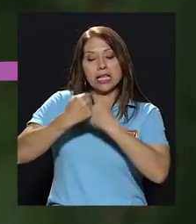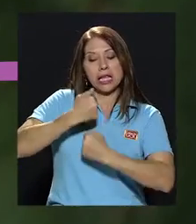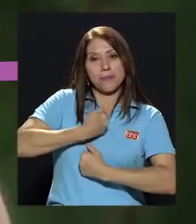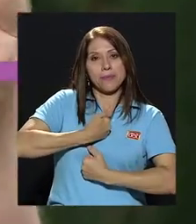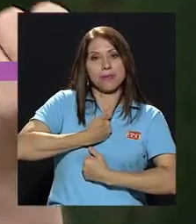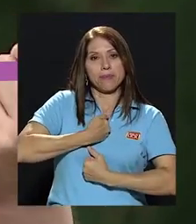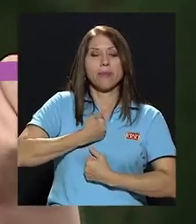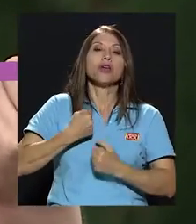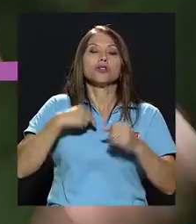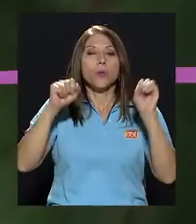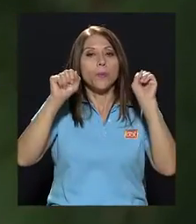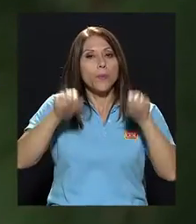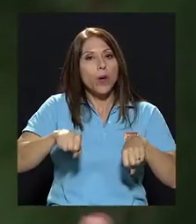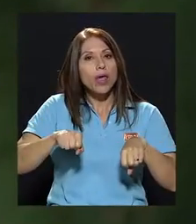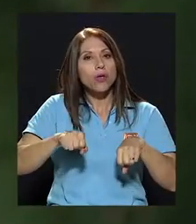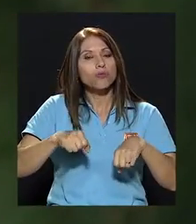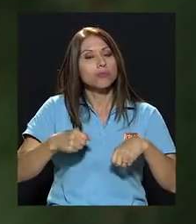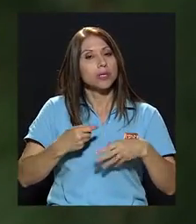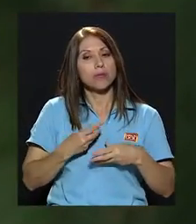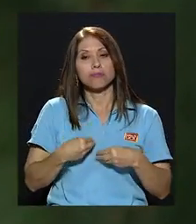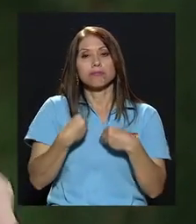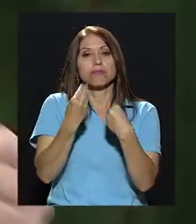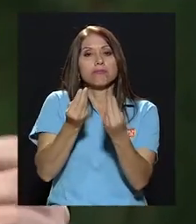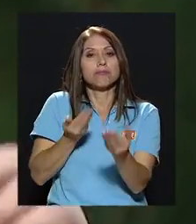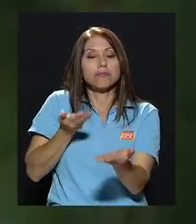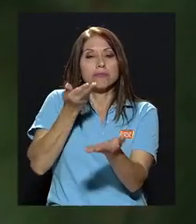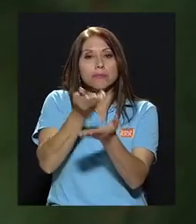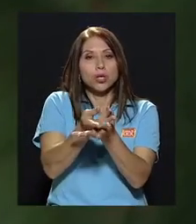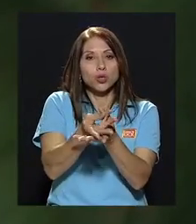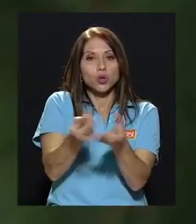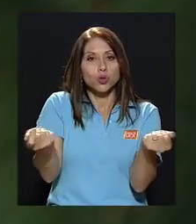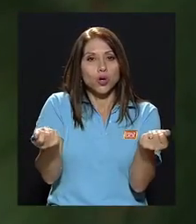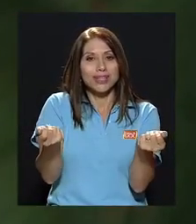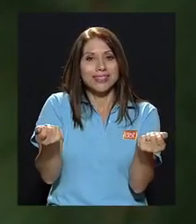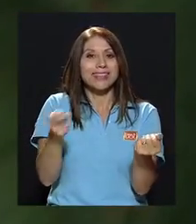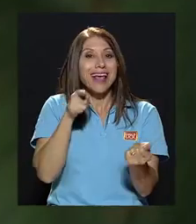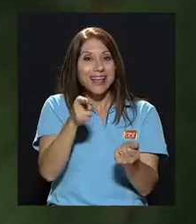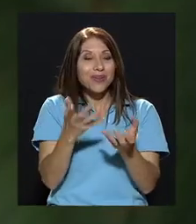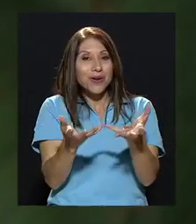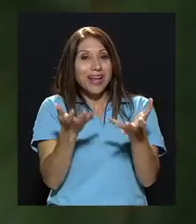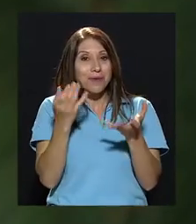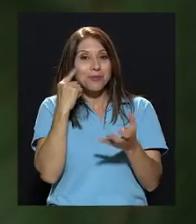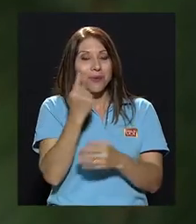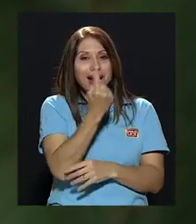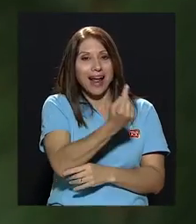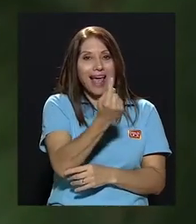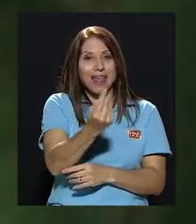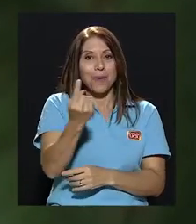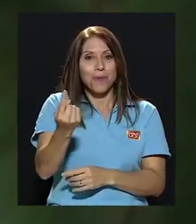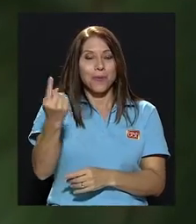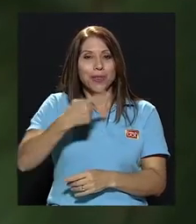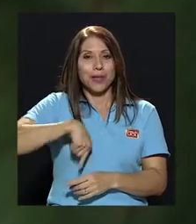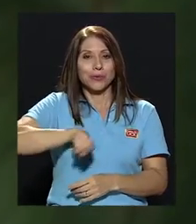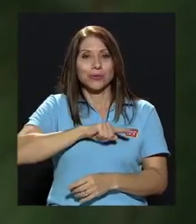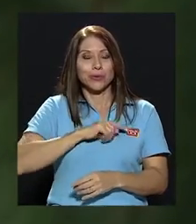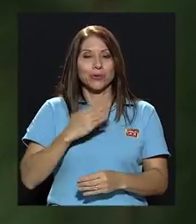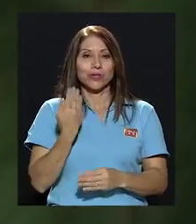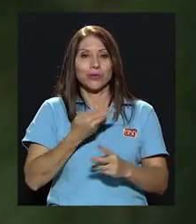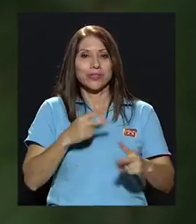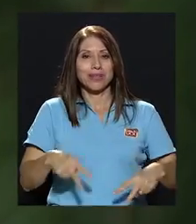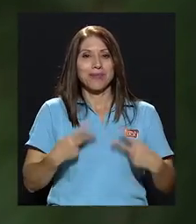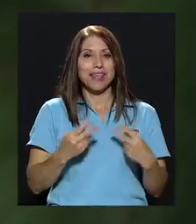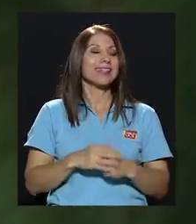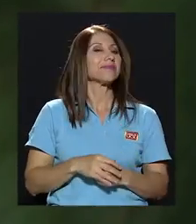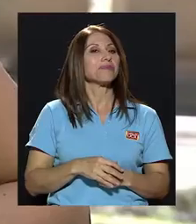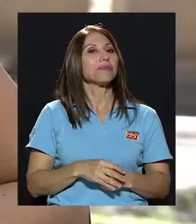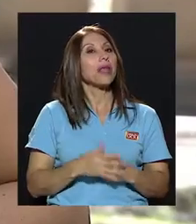y por lo tanto puedo aportar soluciones, que eso es lo que realmente quisiéramos para cada uno de nosotros en nuestras vidas.